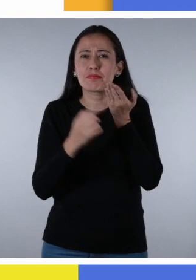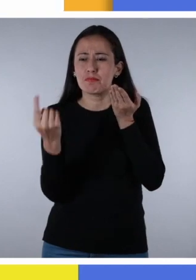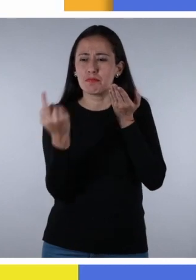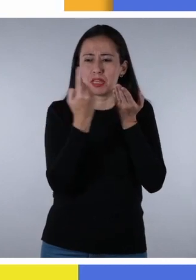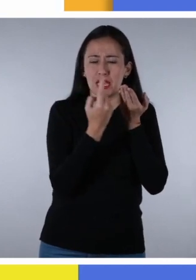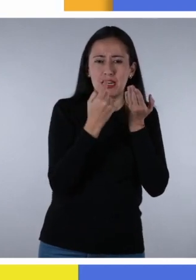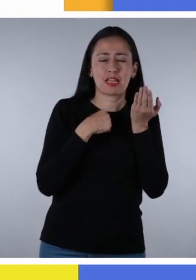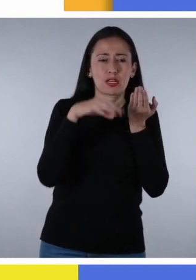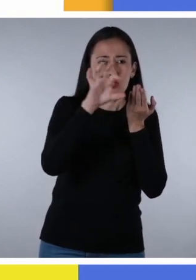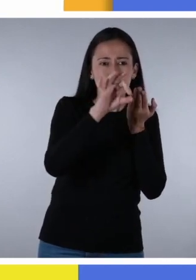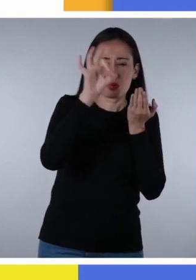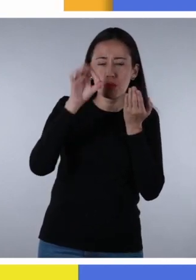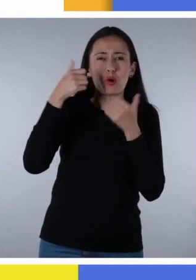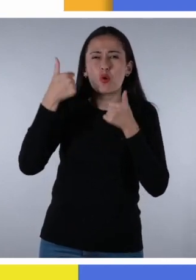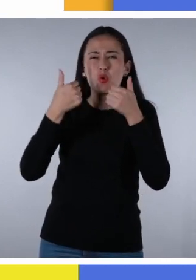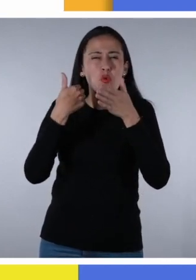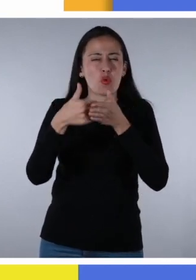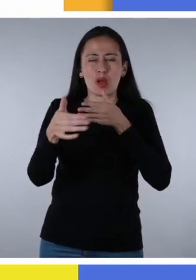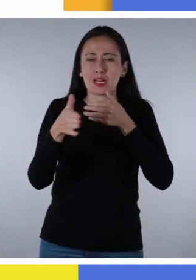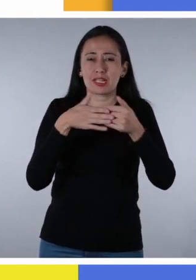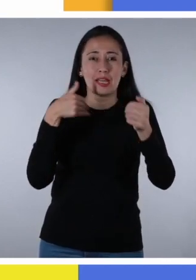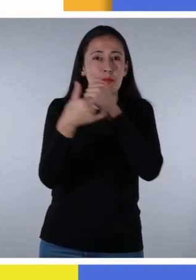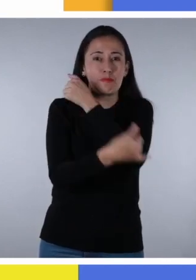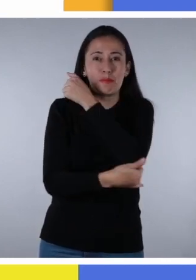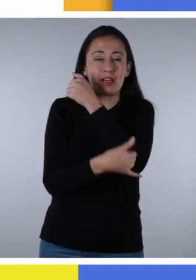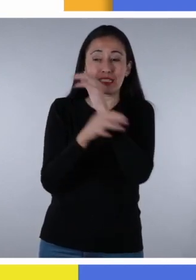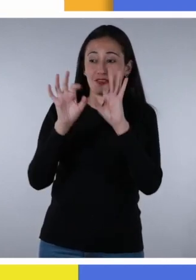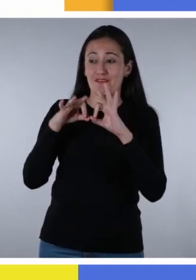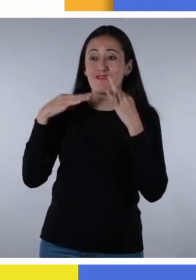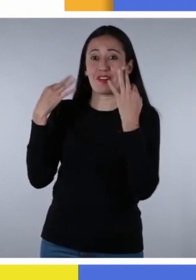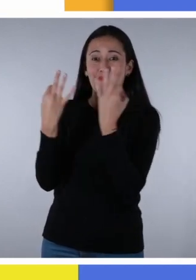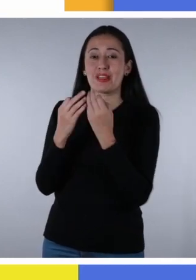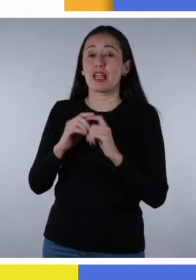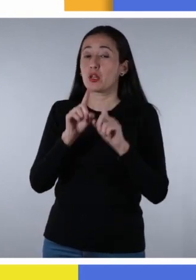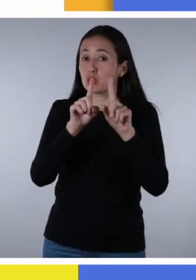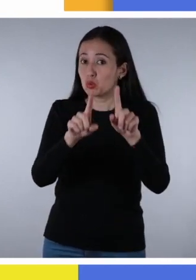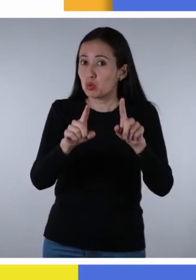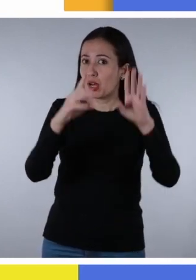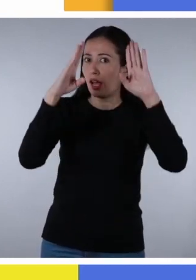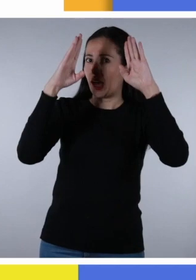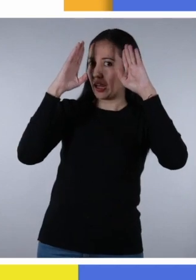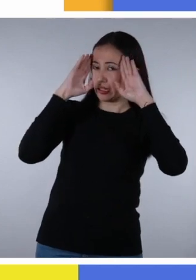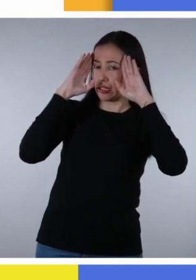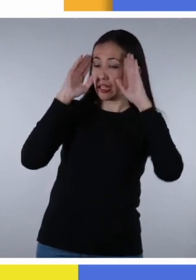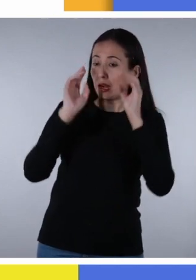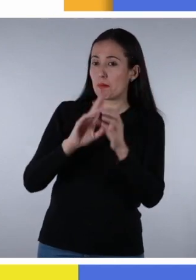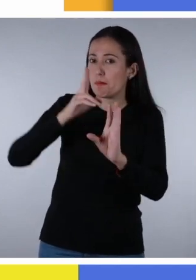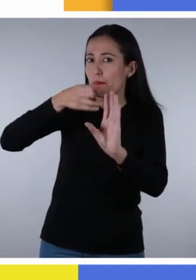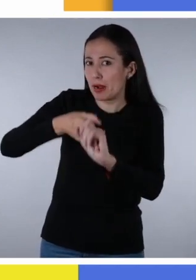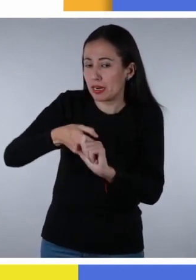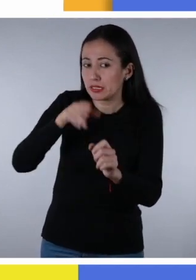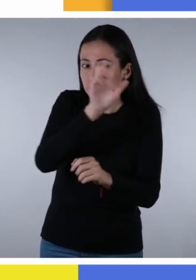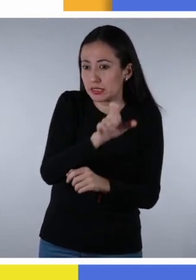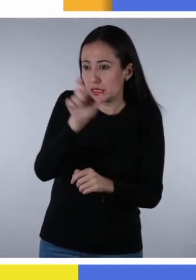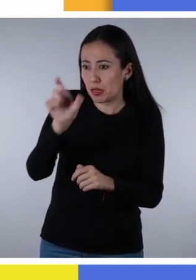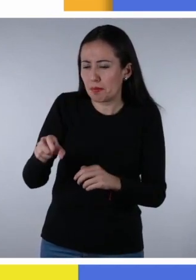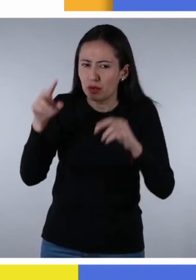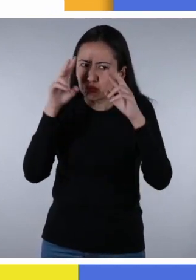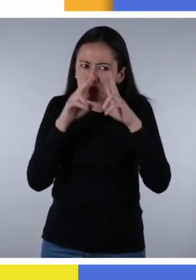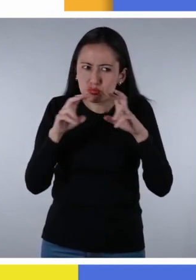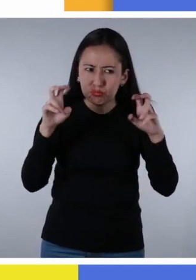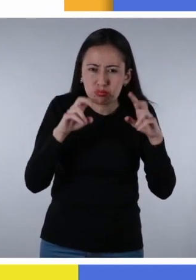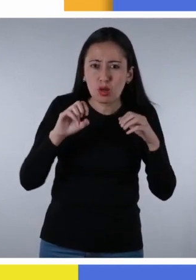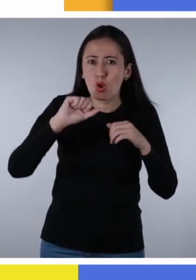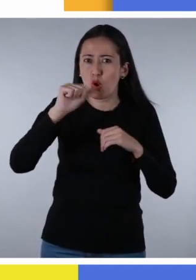Puedes sortear los países entre todos los miembros de la familia. Pero debes tener en cuenta que los participantes van a indagar sobre